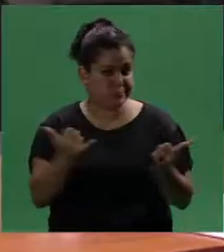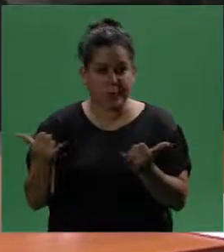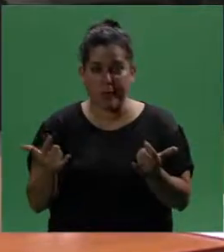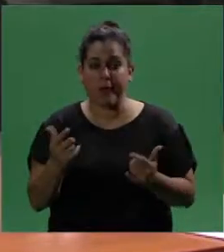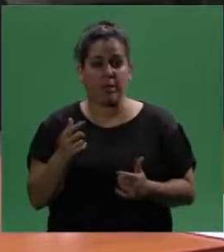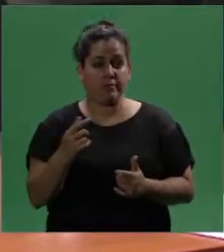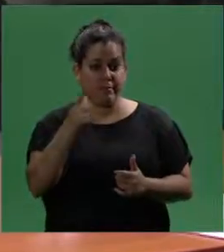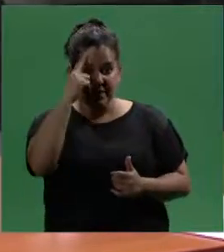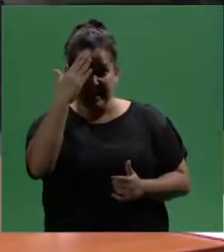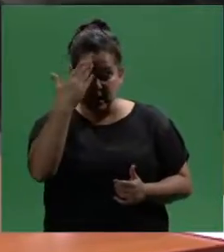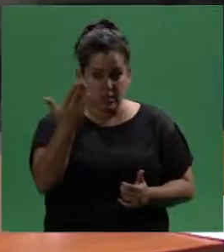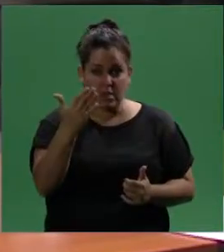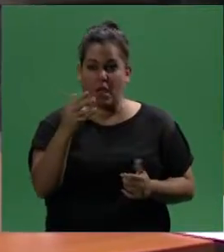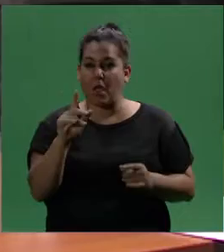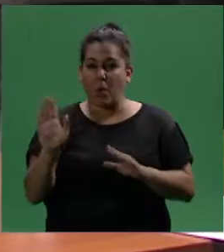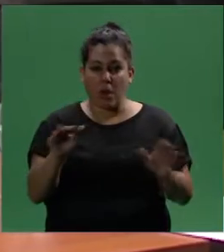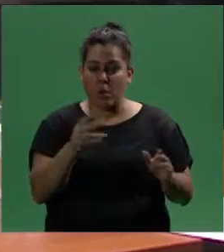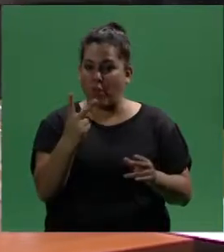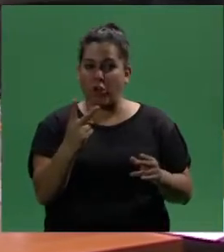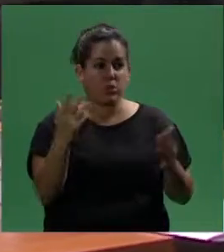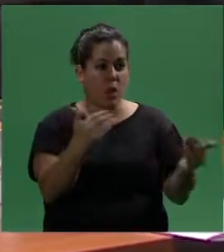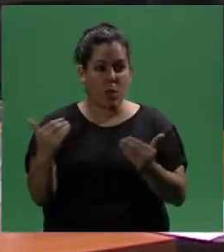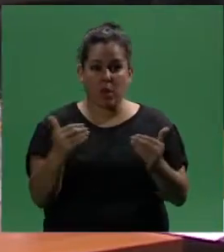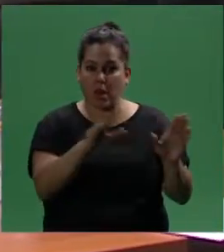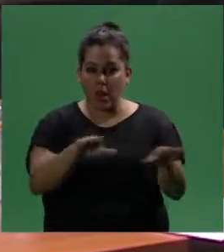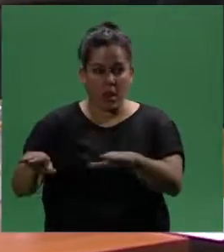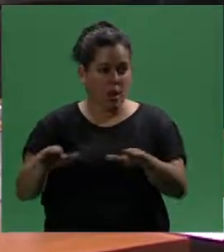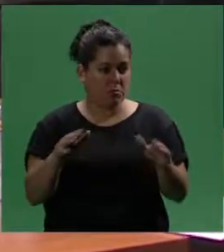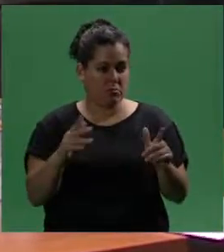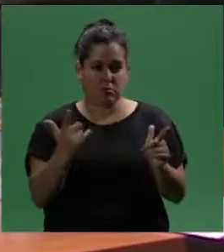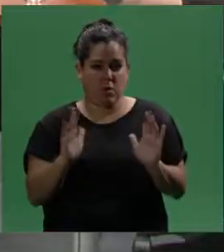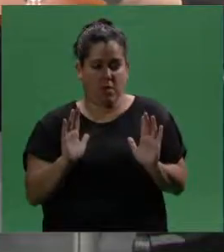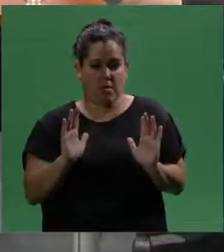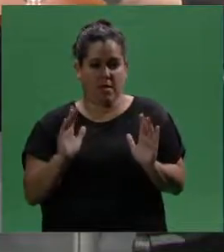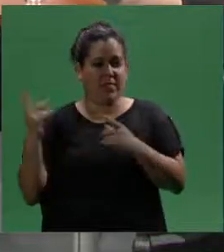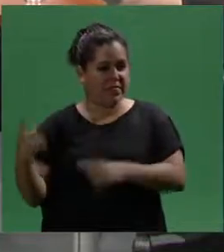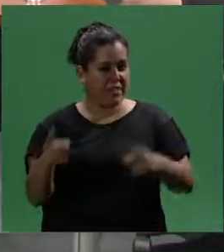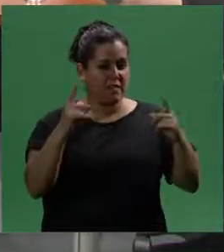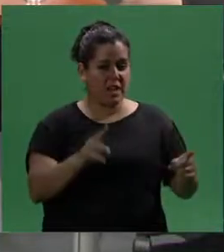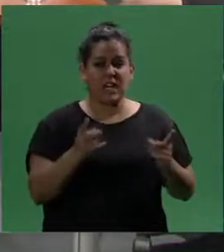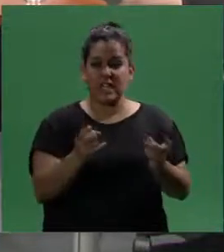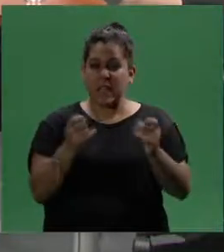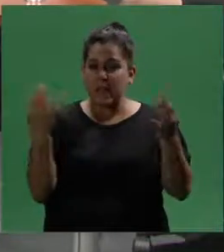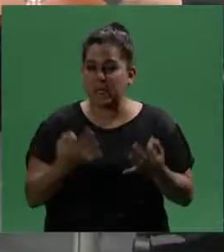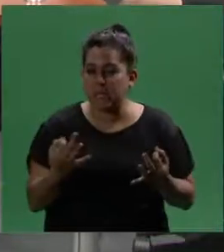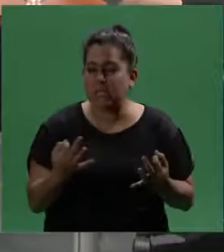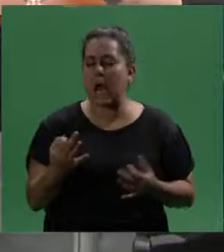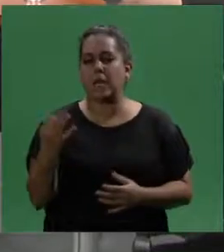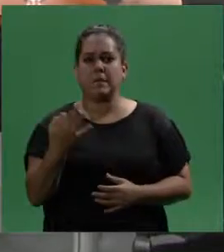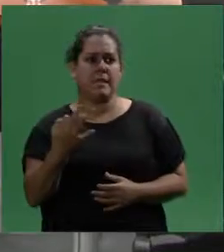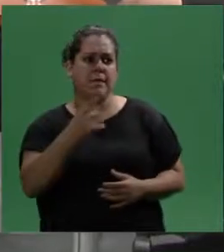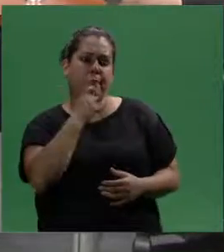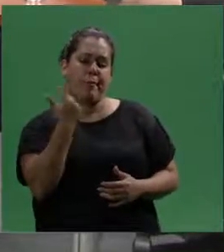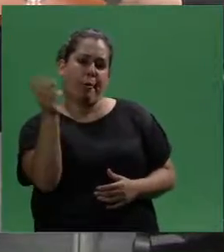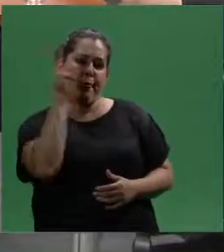personas? No hay dos personas que tengan la misma capacidad, somos todas personas con capacidades diferentes, con necesidades especiales. Con necesidades